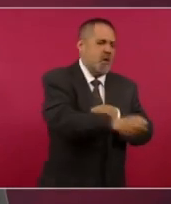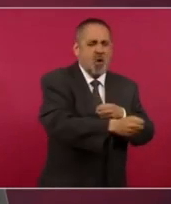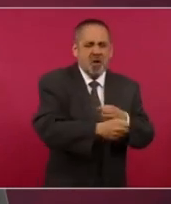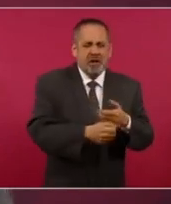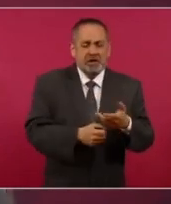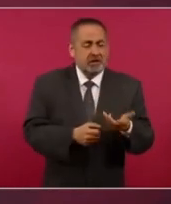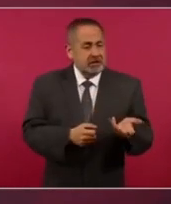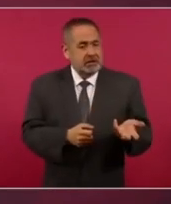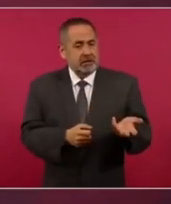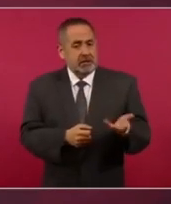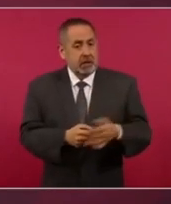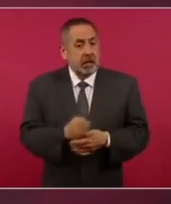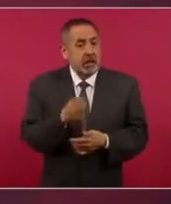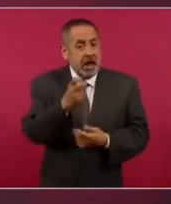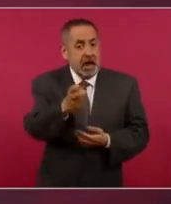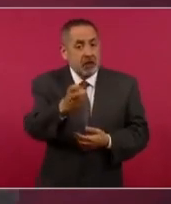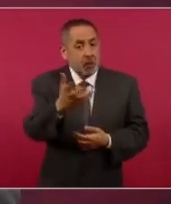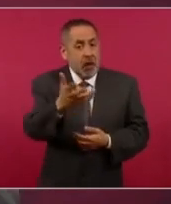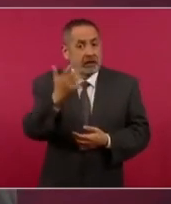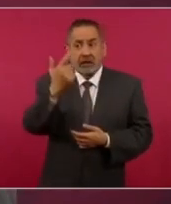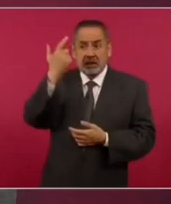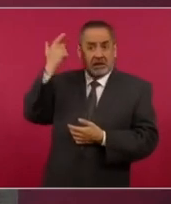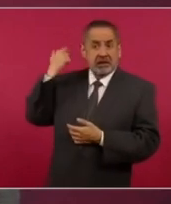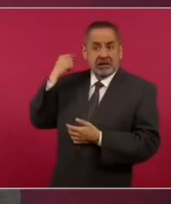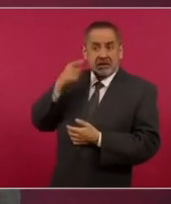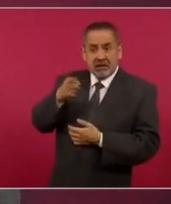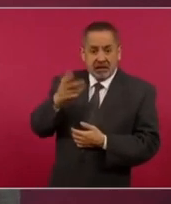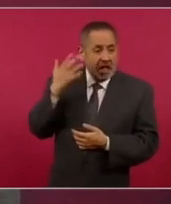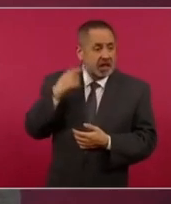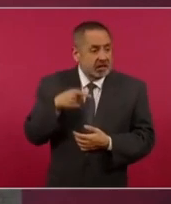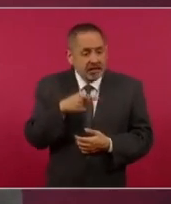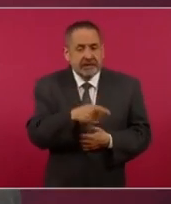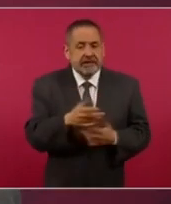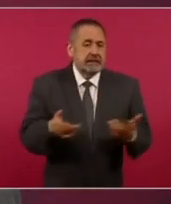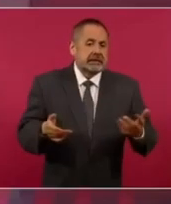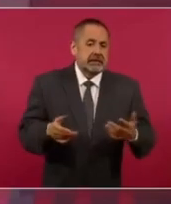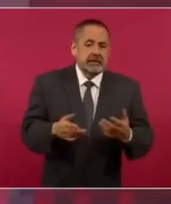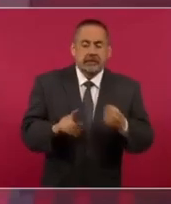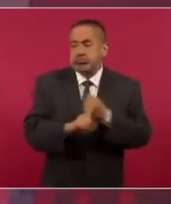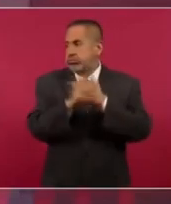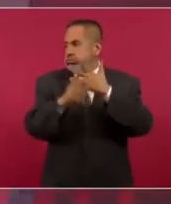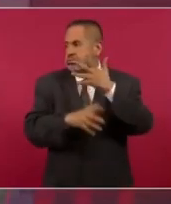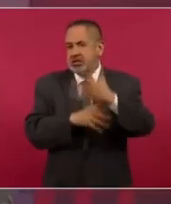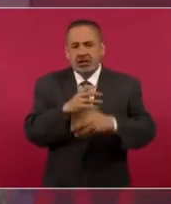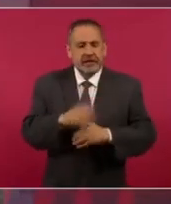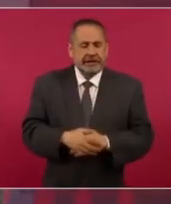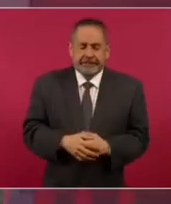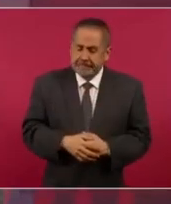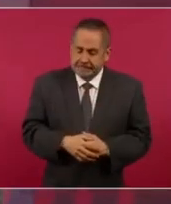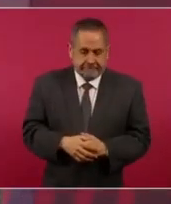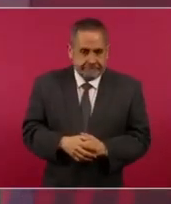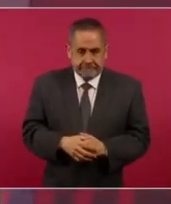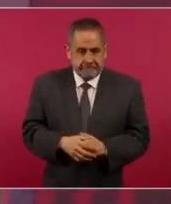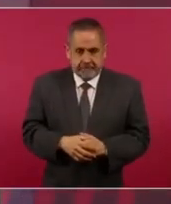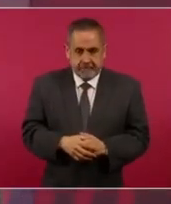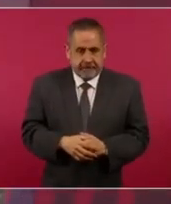que fue lo que sucedió, entonces es realmente